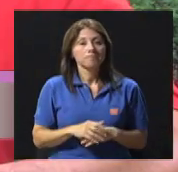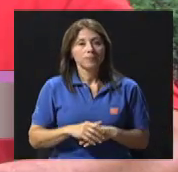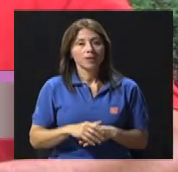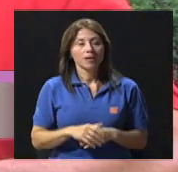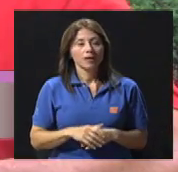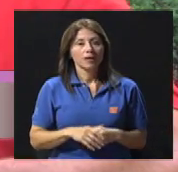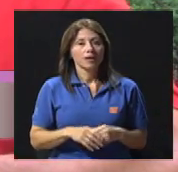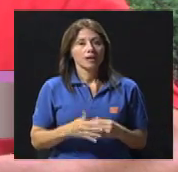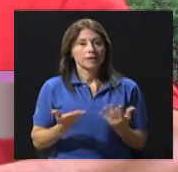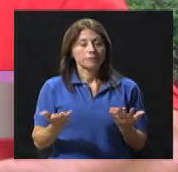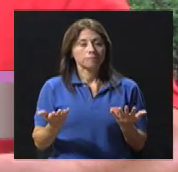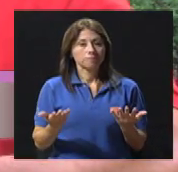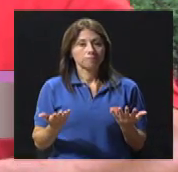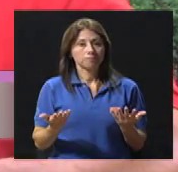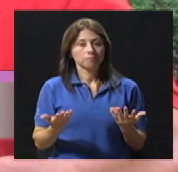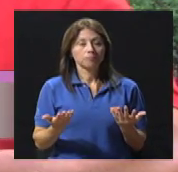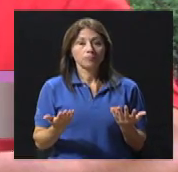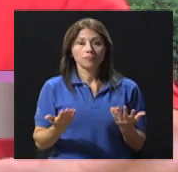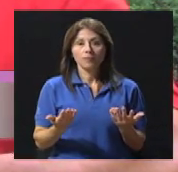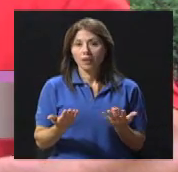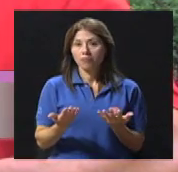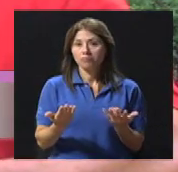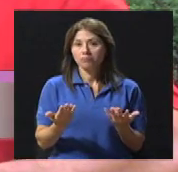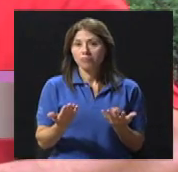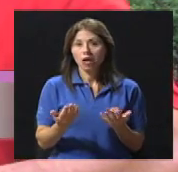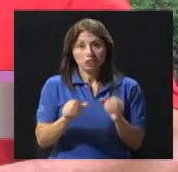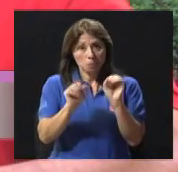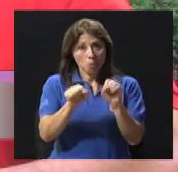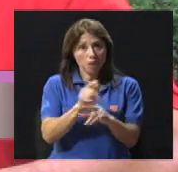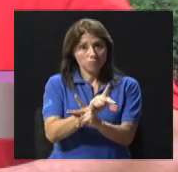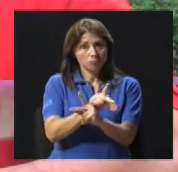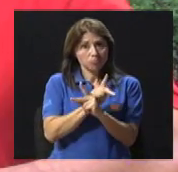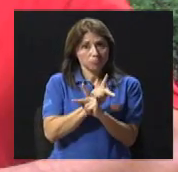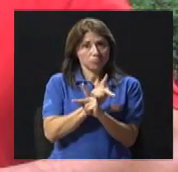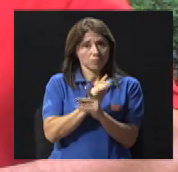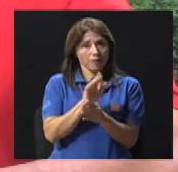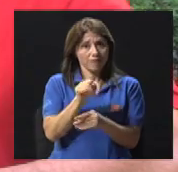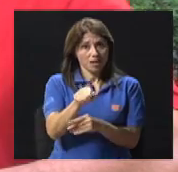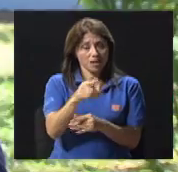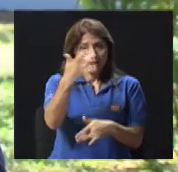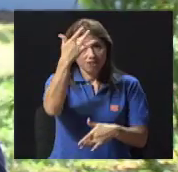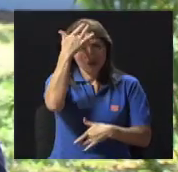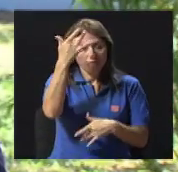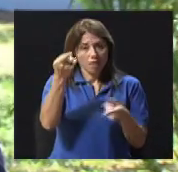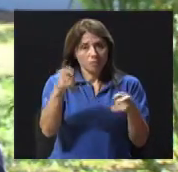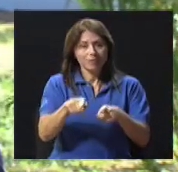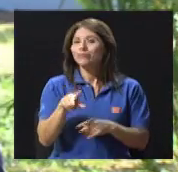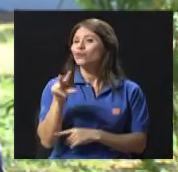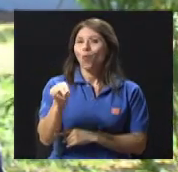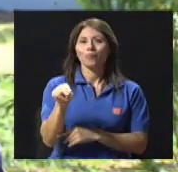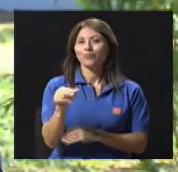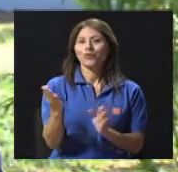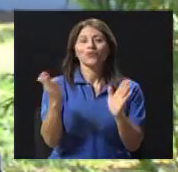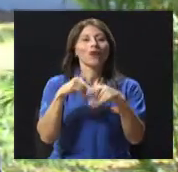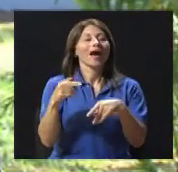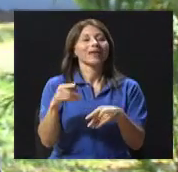Ahora bien, ¿existe alguna manera de prevenirlo, doña Rosa? No, no hay una forma específica de prevenirlo,